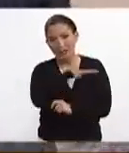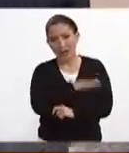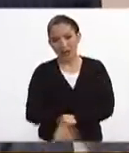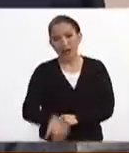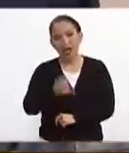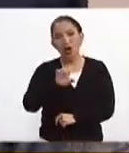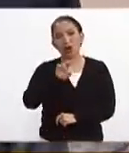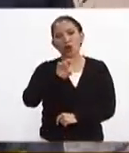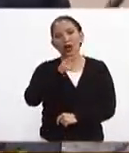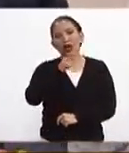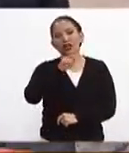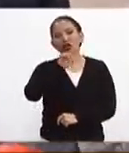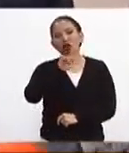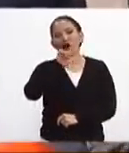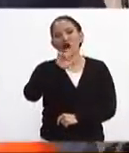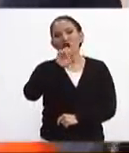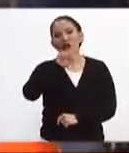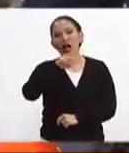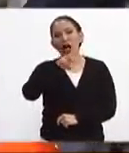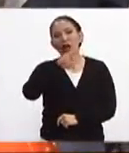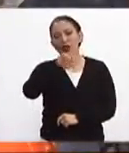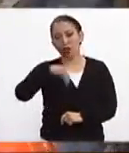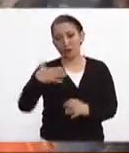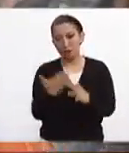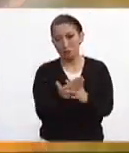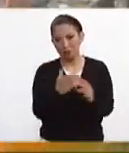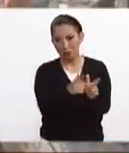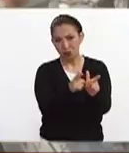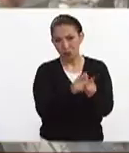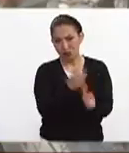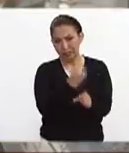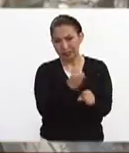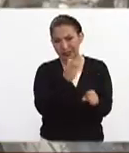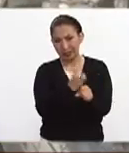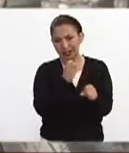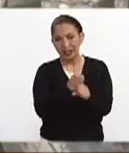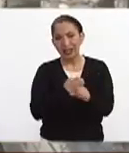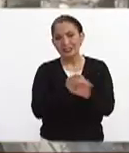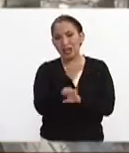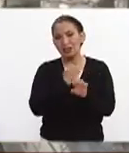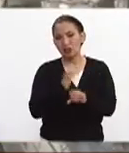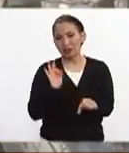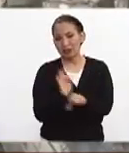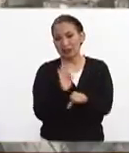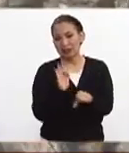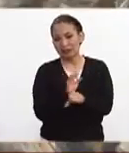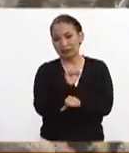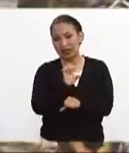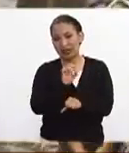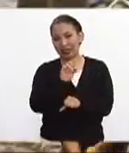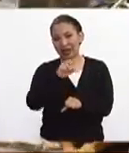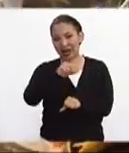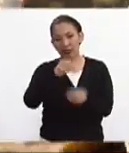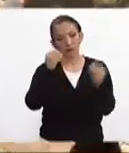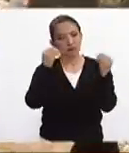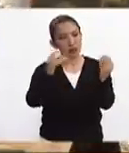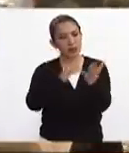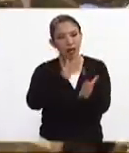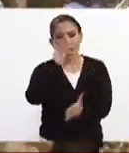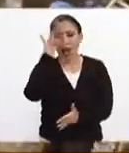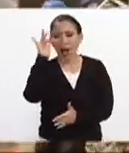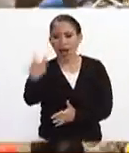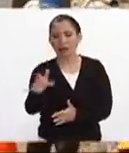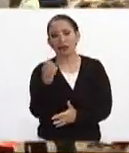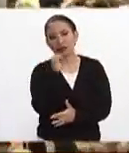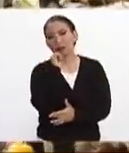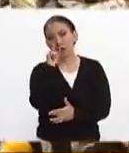Brigadier Eugenio Leonardo López, jefe de la sección tercera de Operaciones del Estado Mayor de la Defensa Nacional. Le agradecemos mucho y sobre